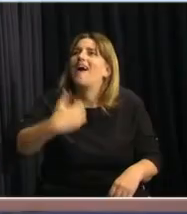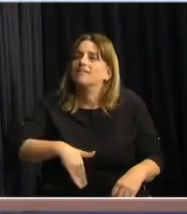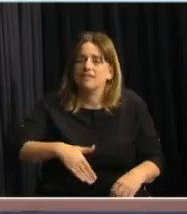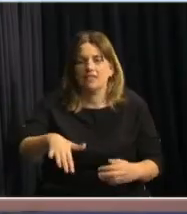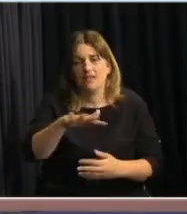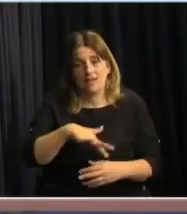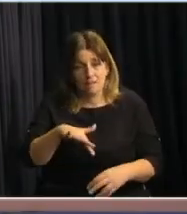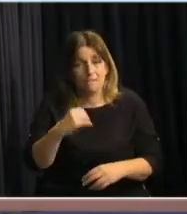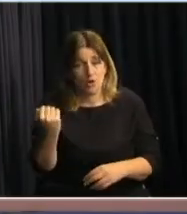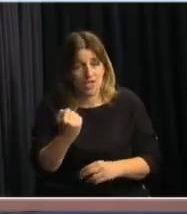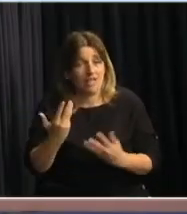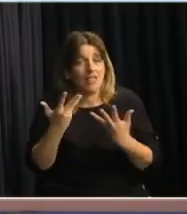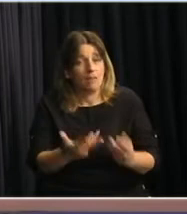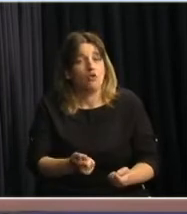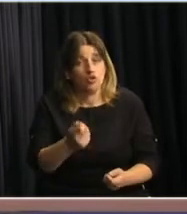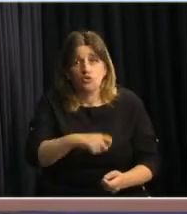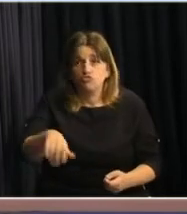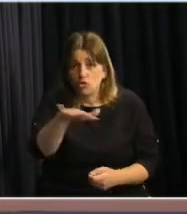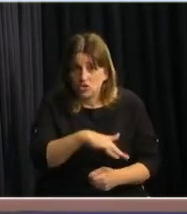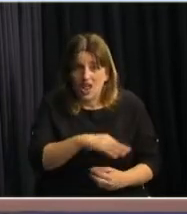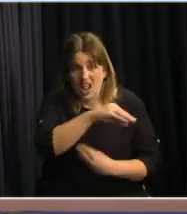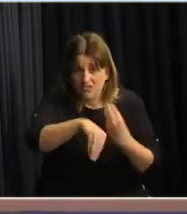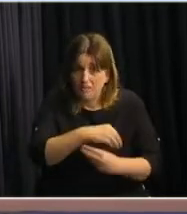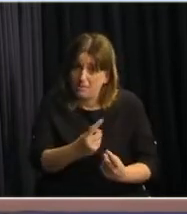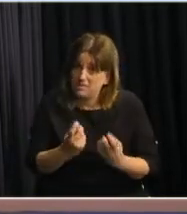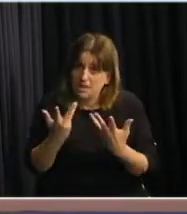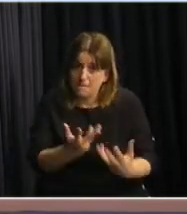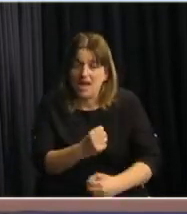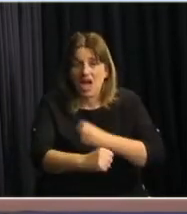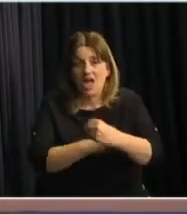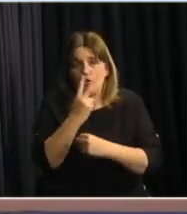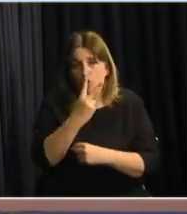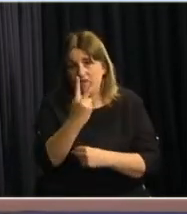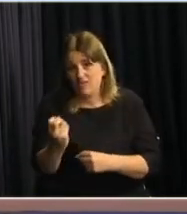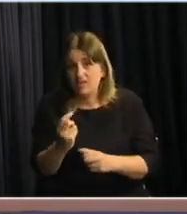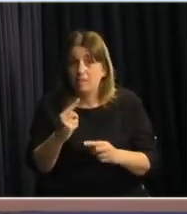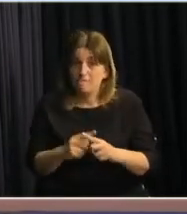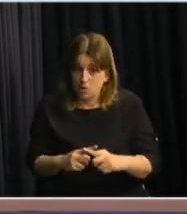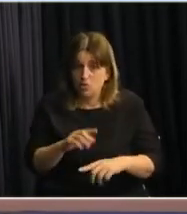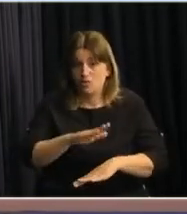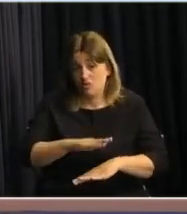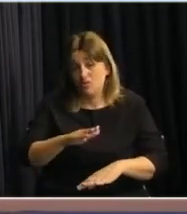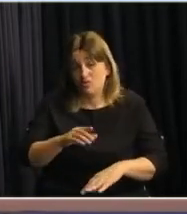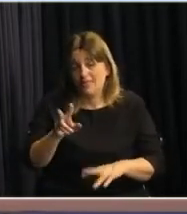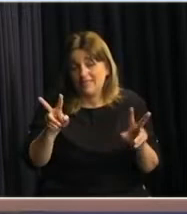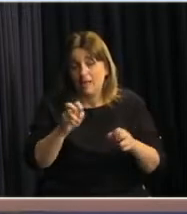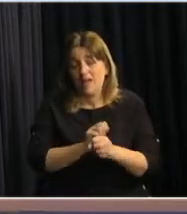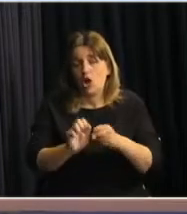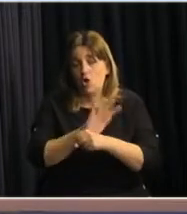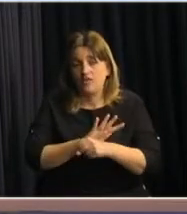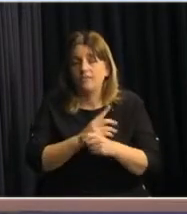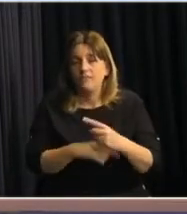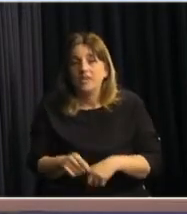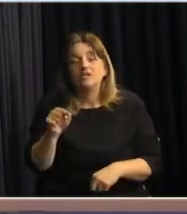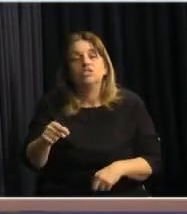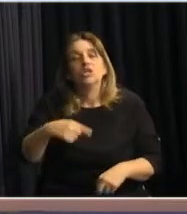apoyo social que se ha desplegado en el 2020 como consecuencia de la pandemia. Y con eso en